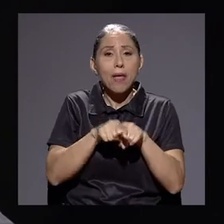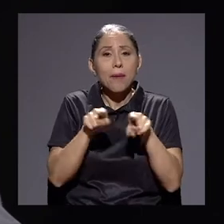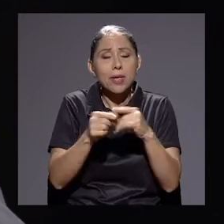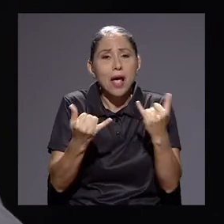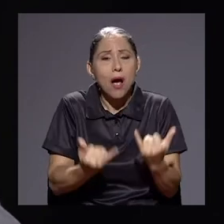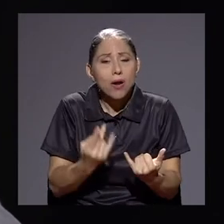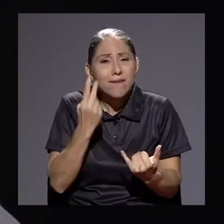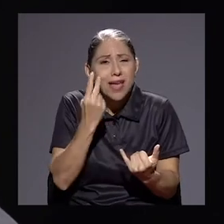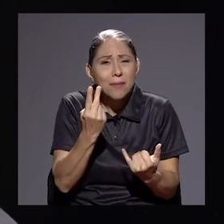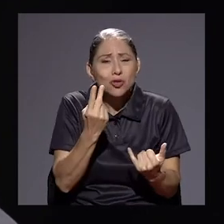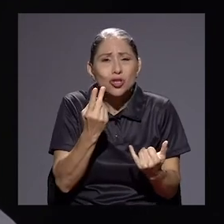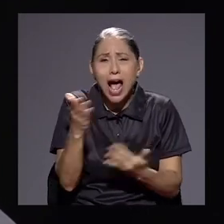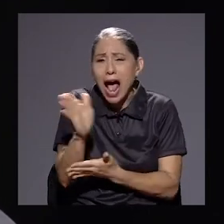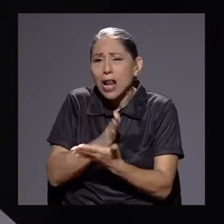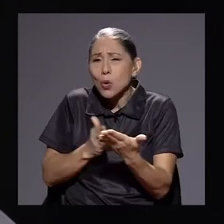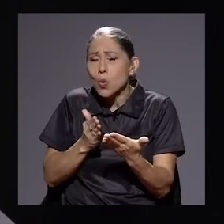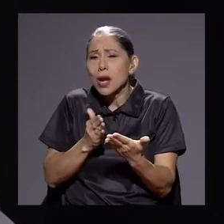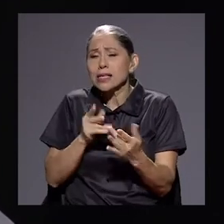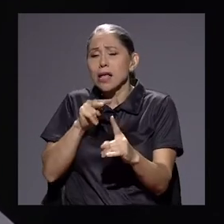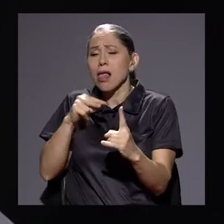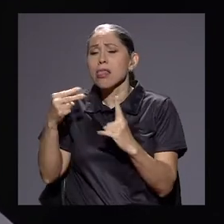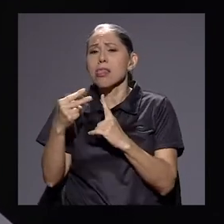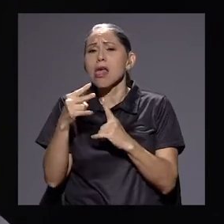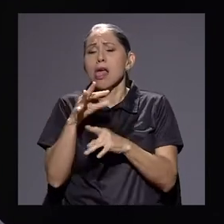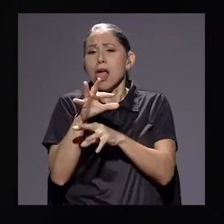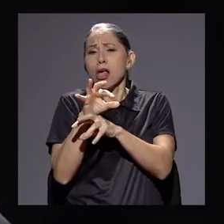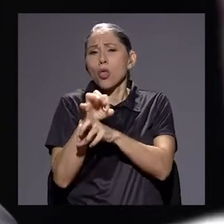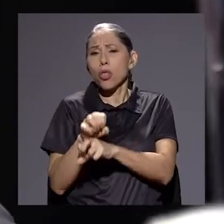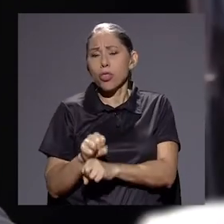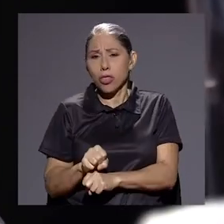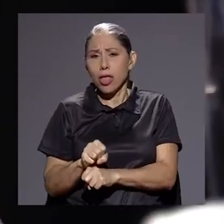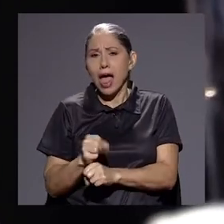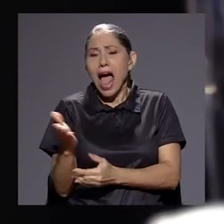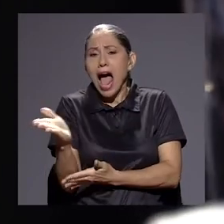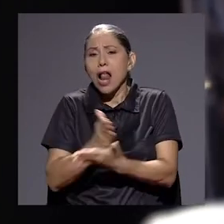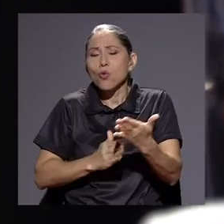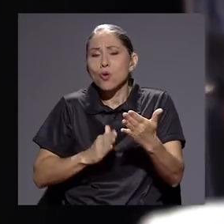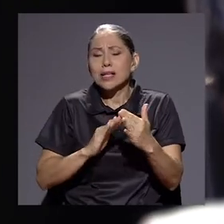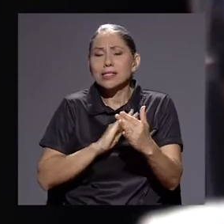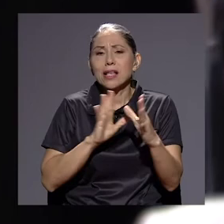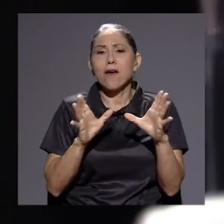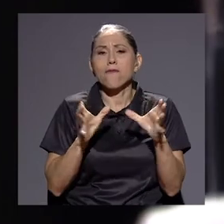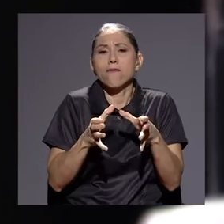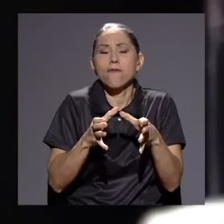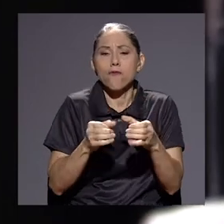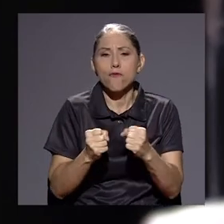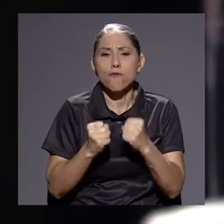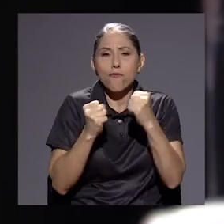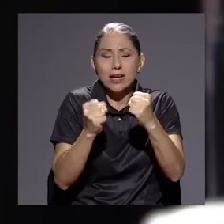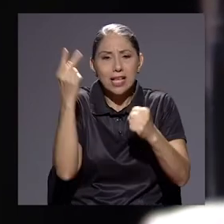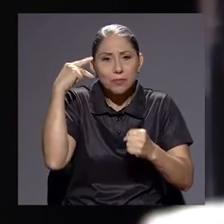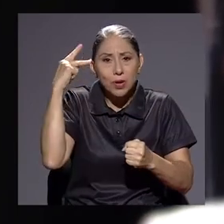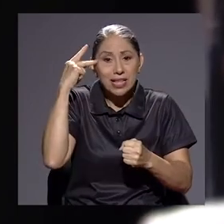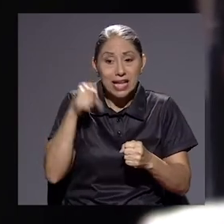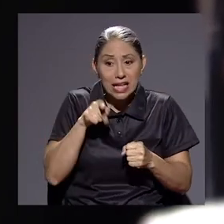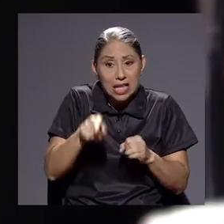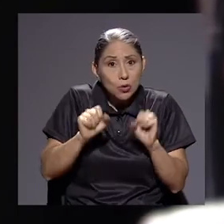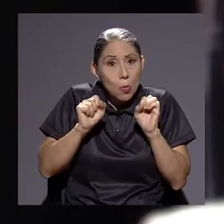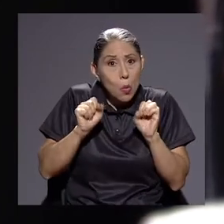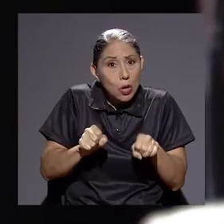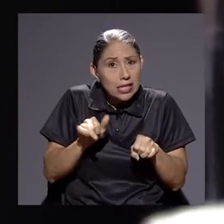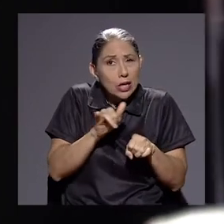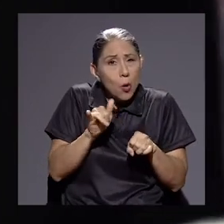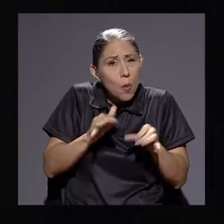ver ahora unas visiones muy conservadoras también, don Carlos, de algunas fuerzas políticas. ¿Será eso caldo de cultivo